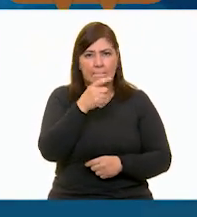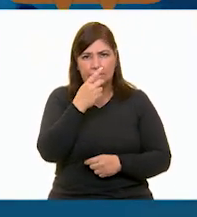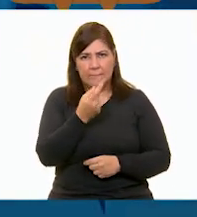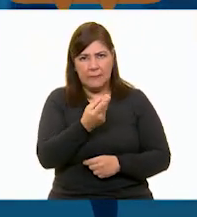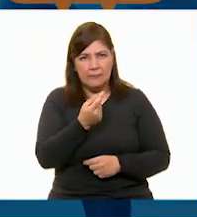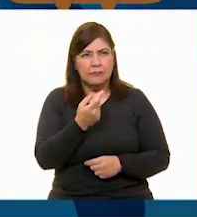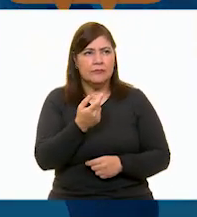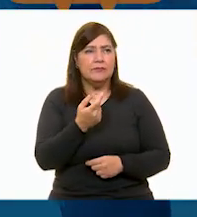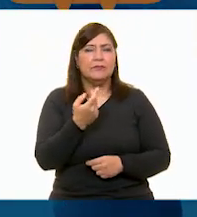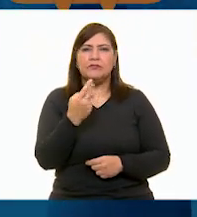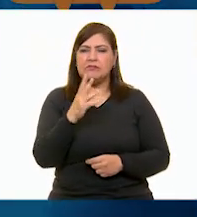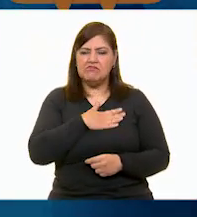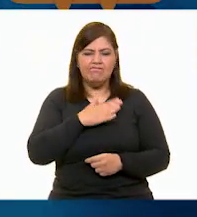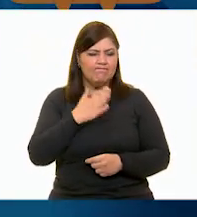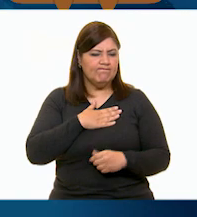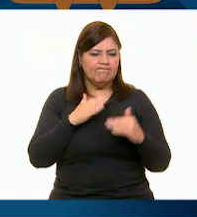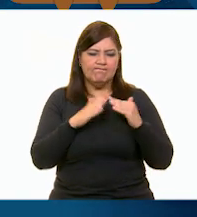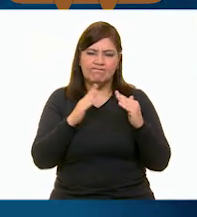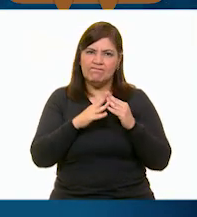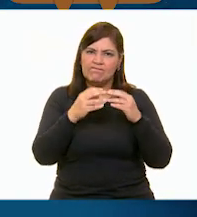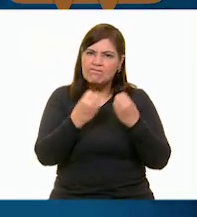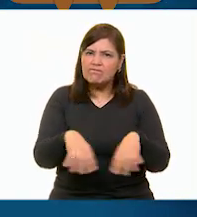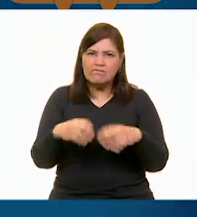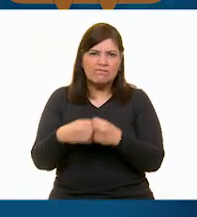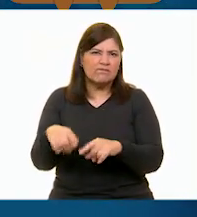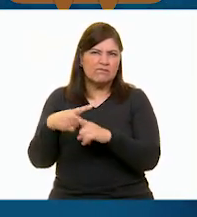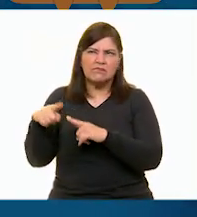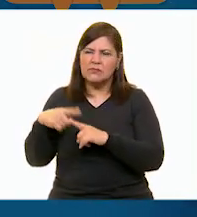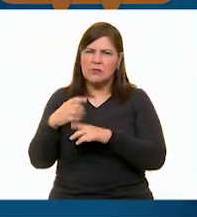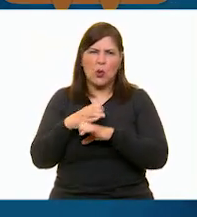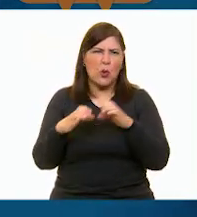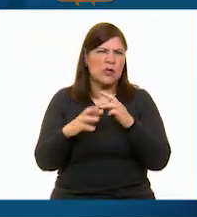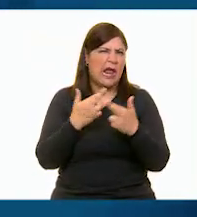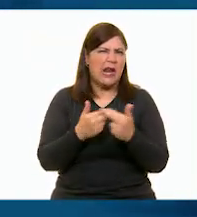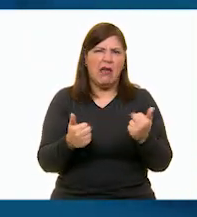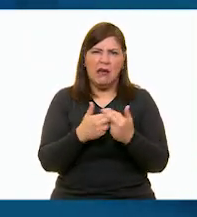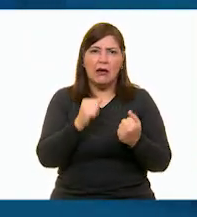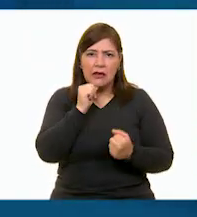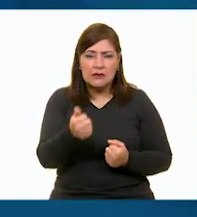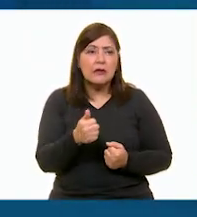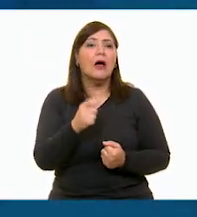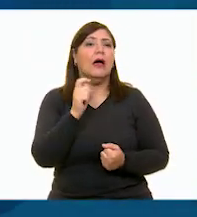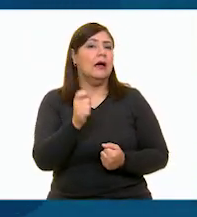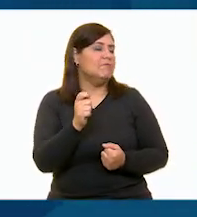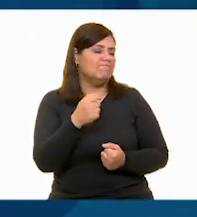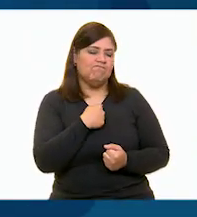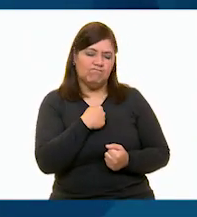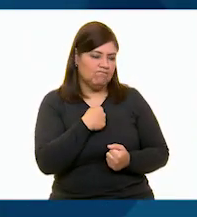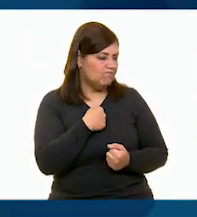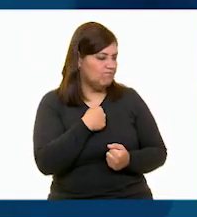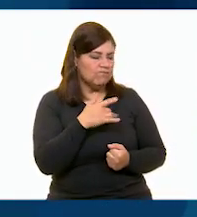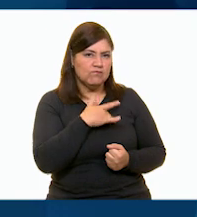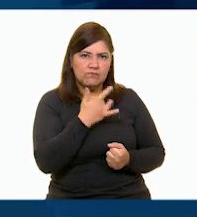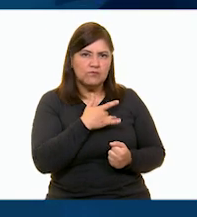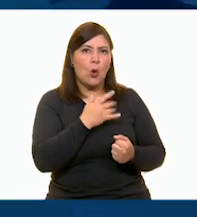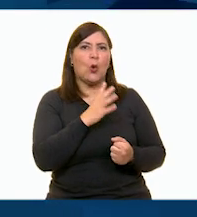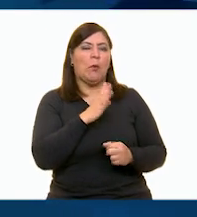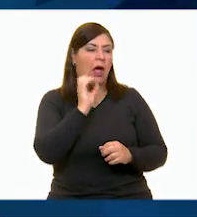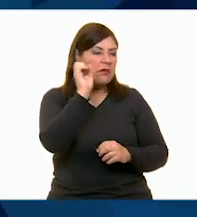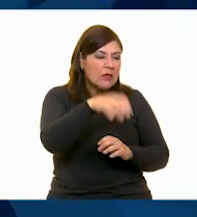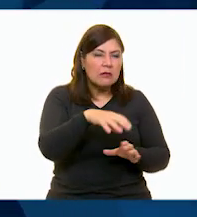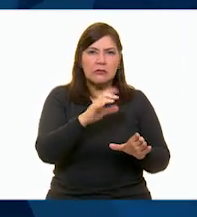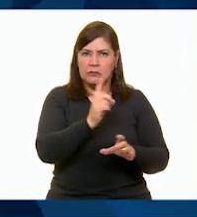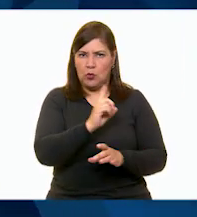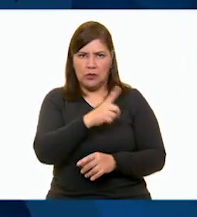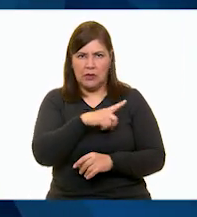En mi casa nada se desperdiciaba, así que no vamos a andar tirando nada.